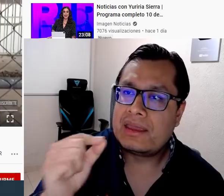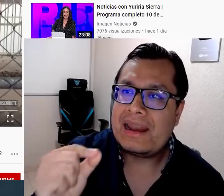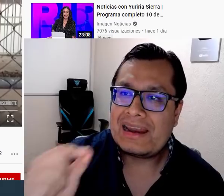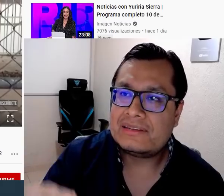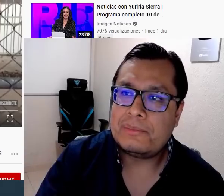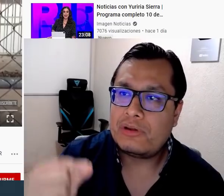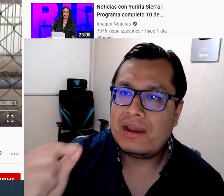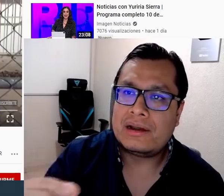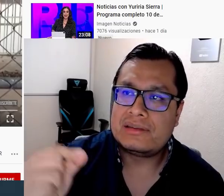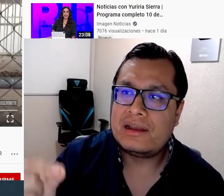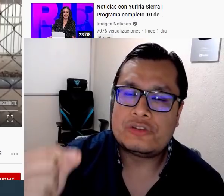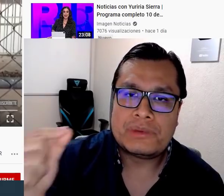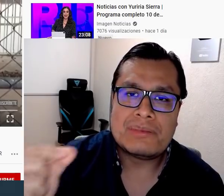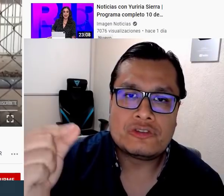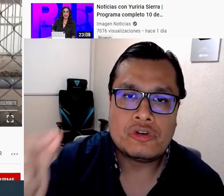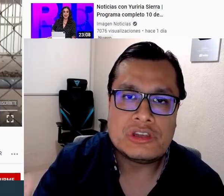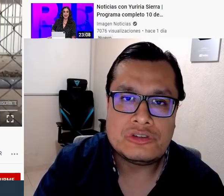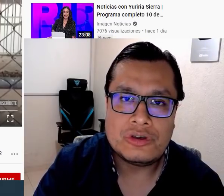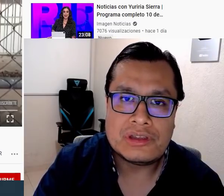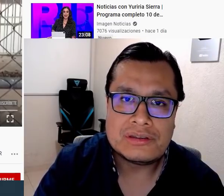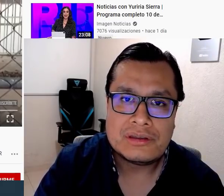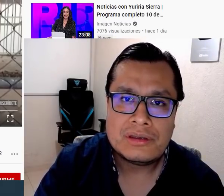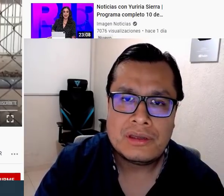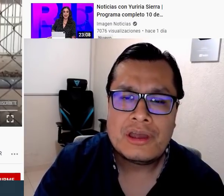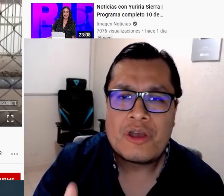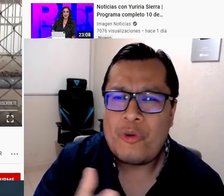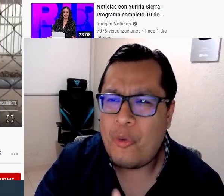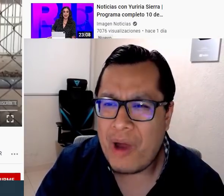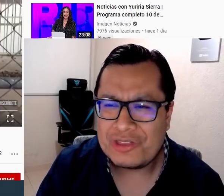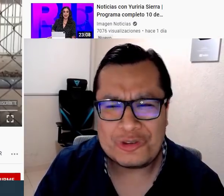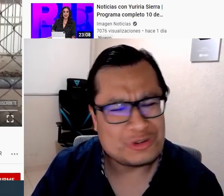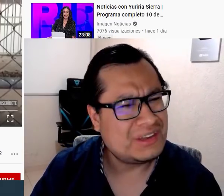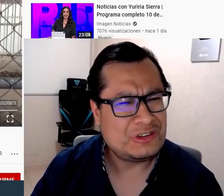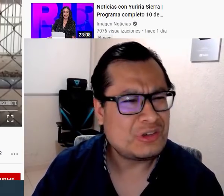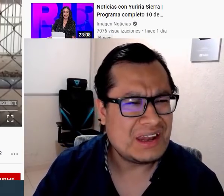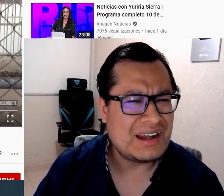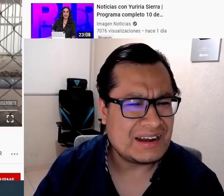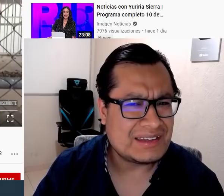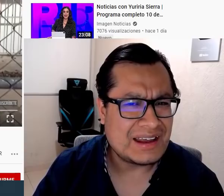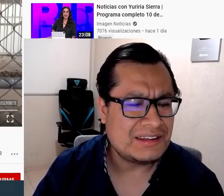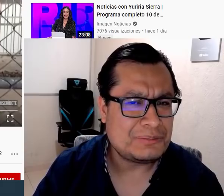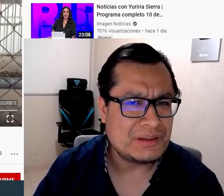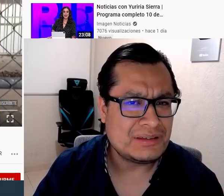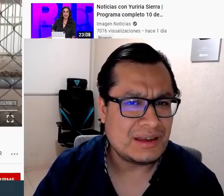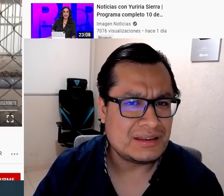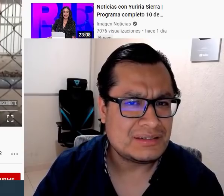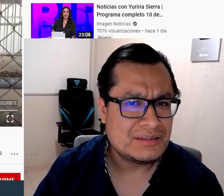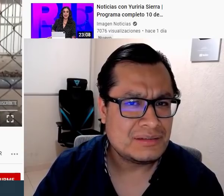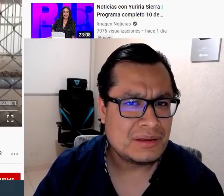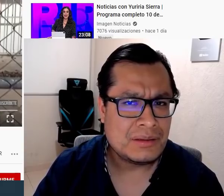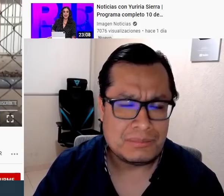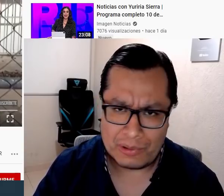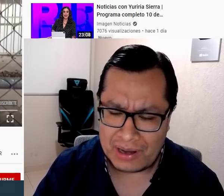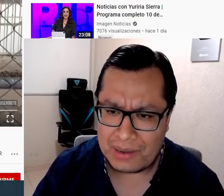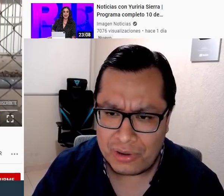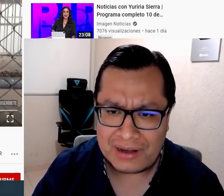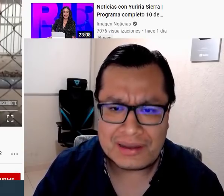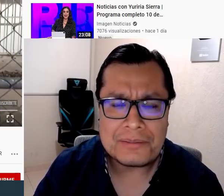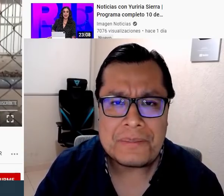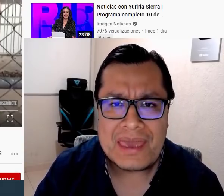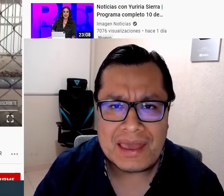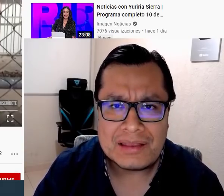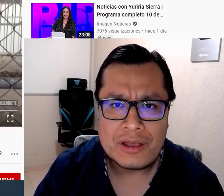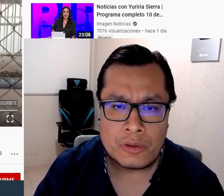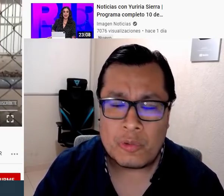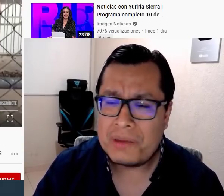decir, quieren regresar, pero quieren regresar en las óptimas condiciones. ¿Cuántos docentes no quieren regresar a clases presenciales? Pero queremos